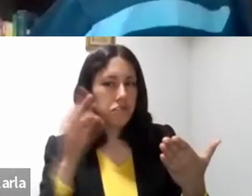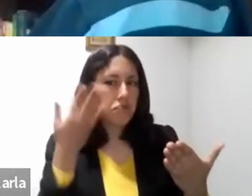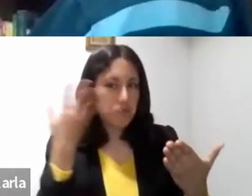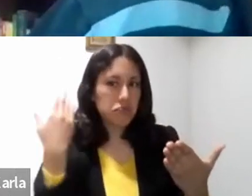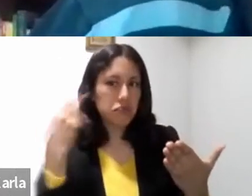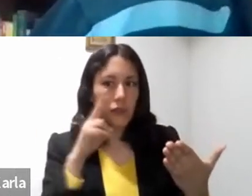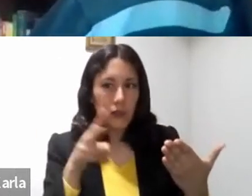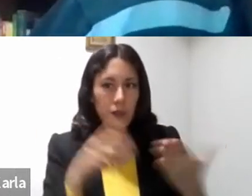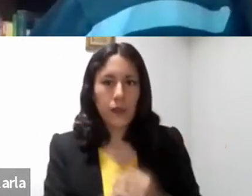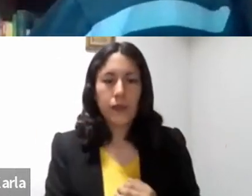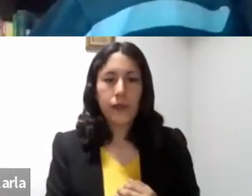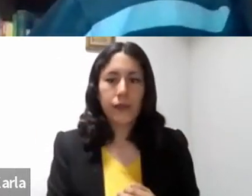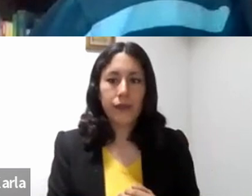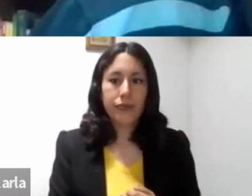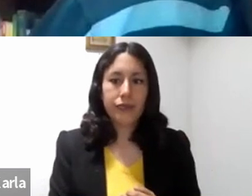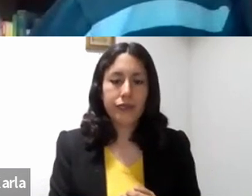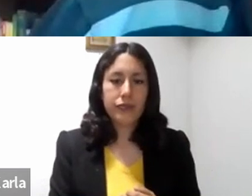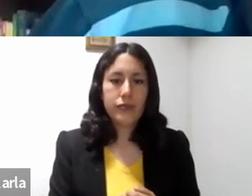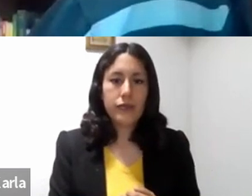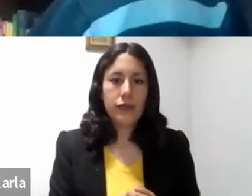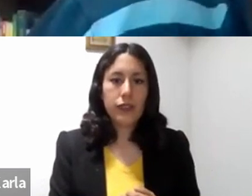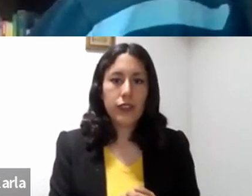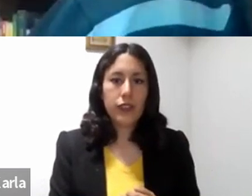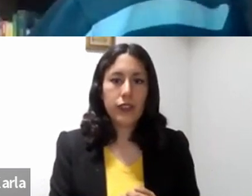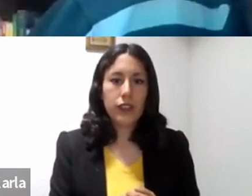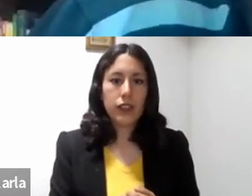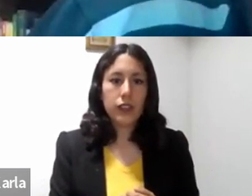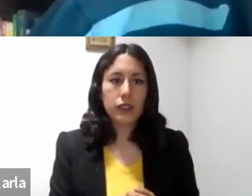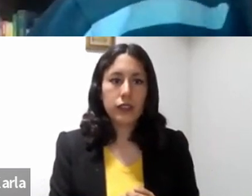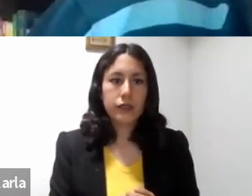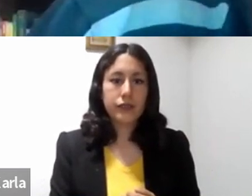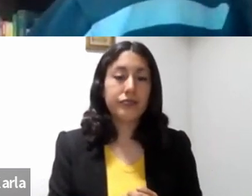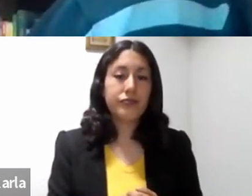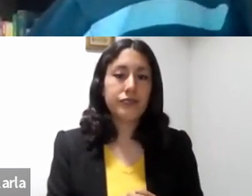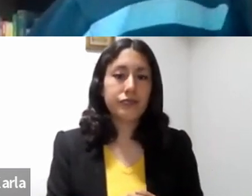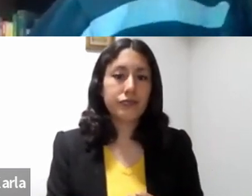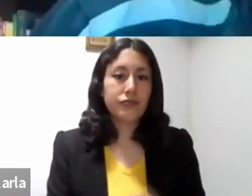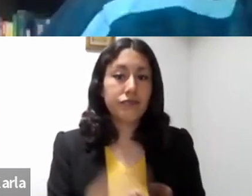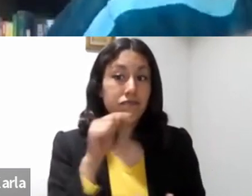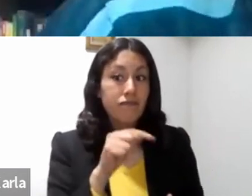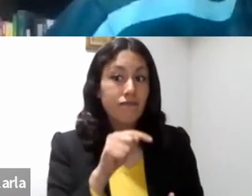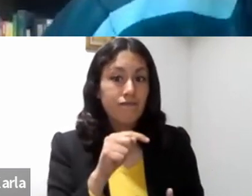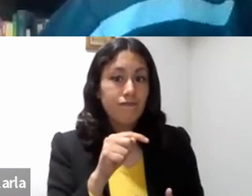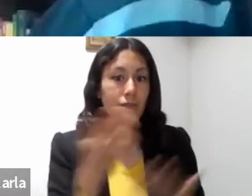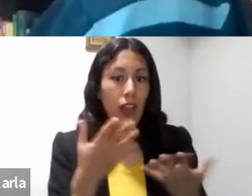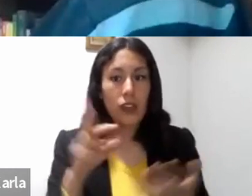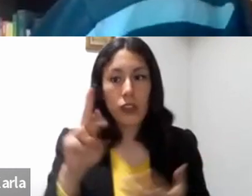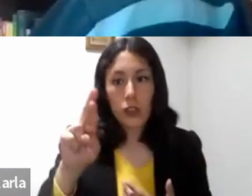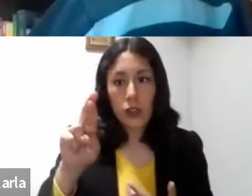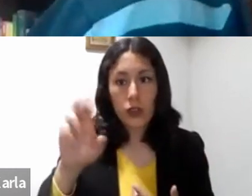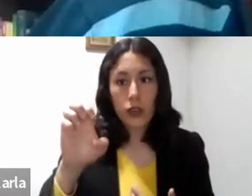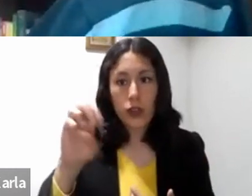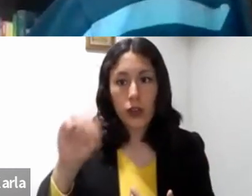una pintura que hizo Rembrandt, el pintor holandés, más o menos en el siglo XVII,